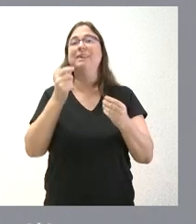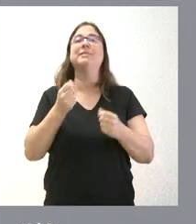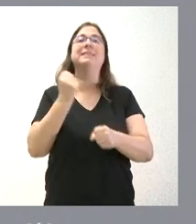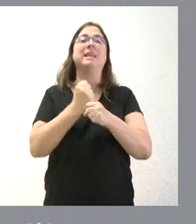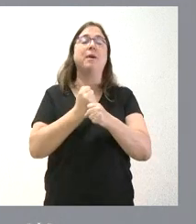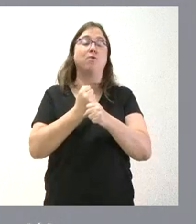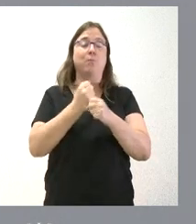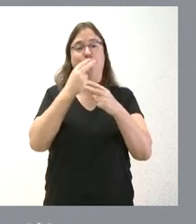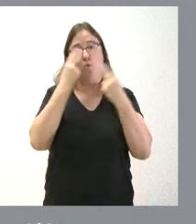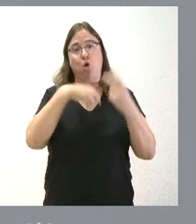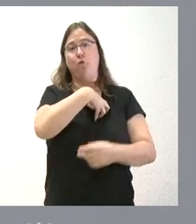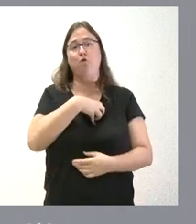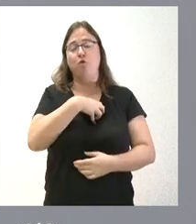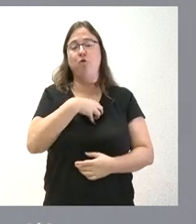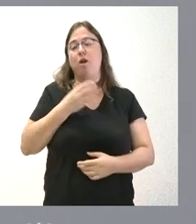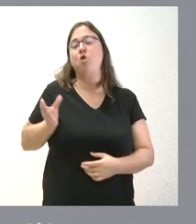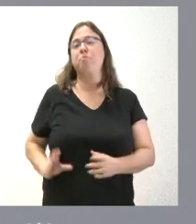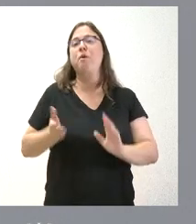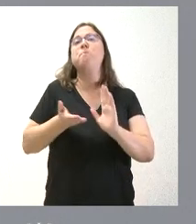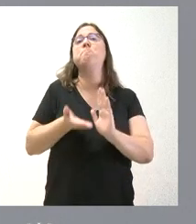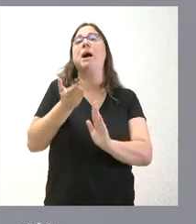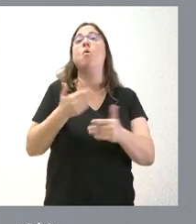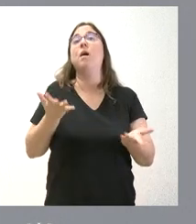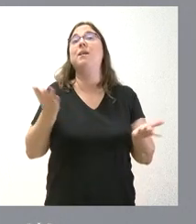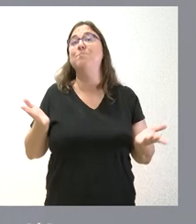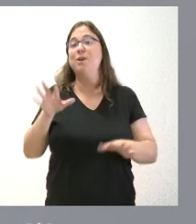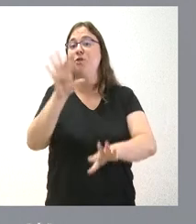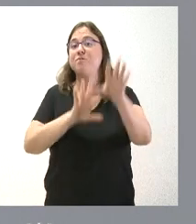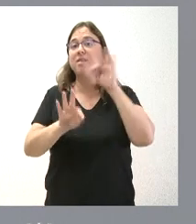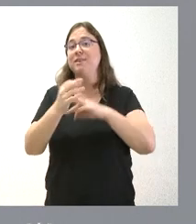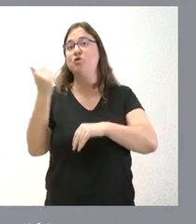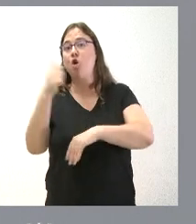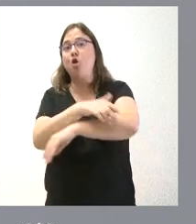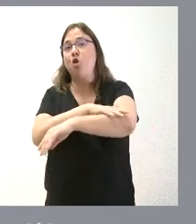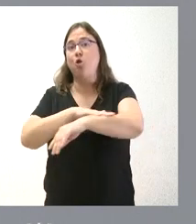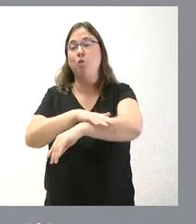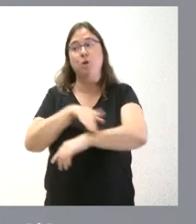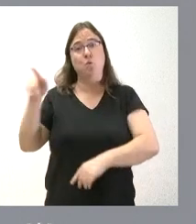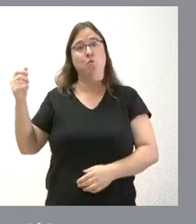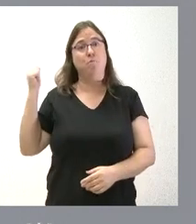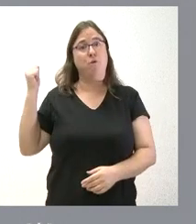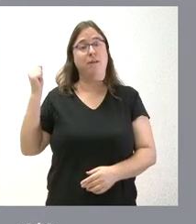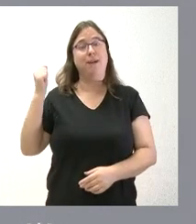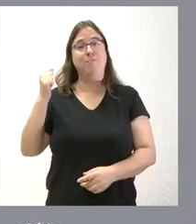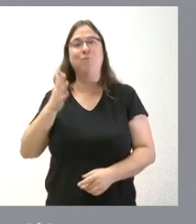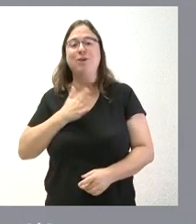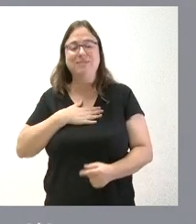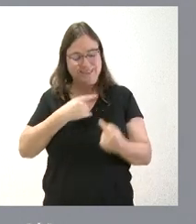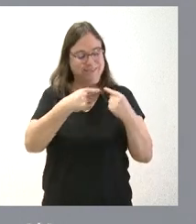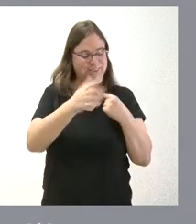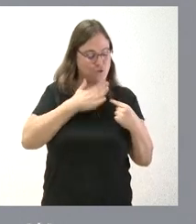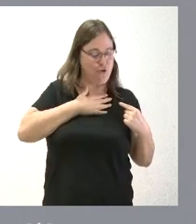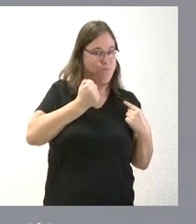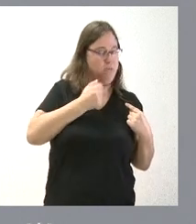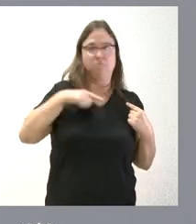empleados públicos. Pero, como es el Gobierno quien tiene que definir estas cifras y son las suyas las que valen, porque la transferencia no es la que nosotros pongamos nuestro presupuesto,